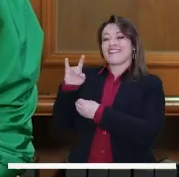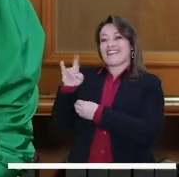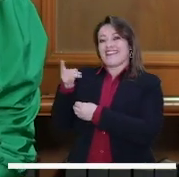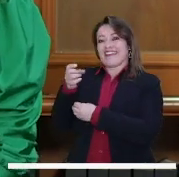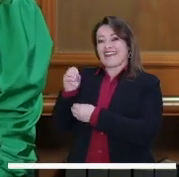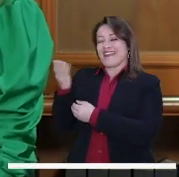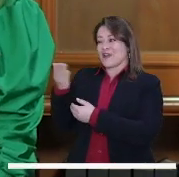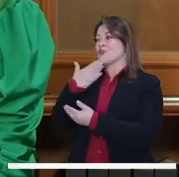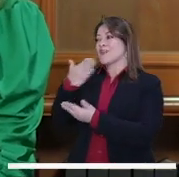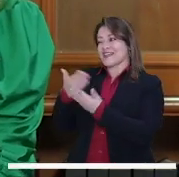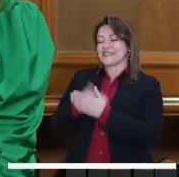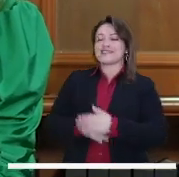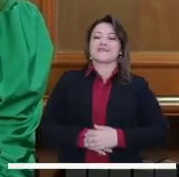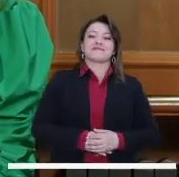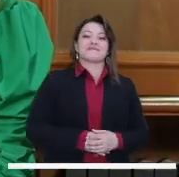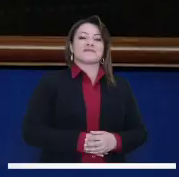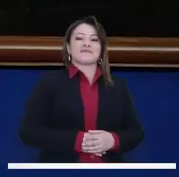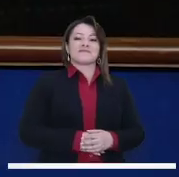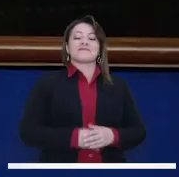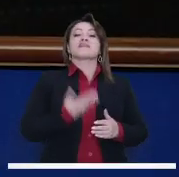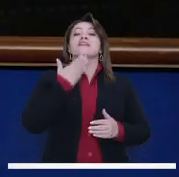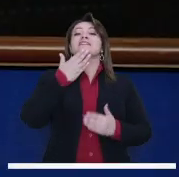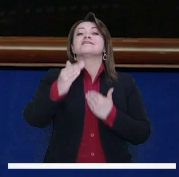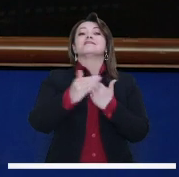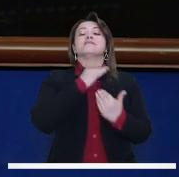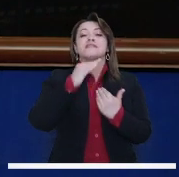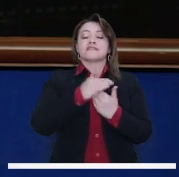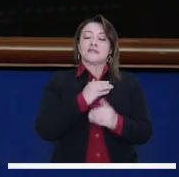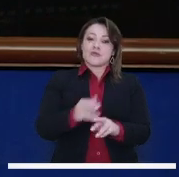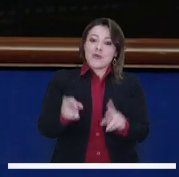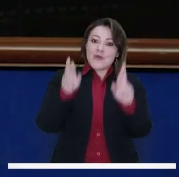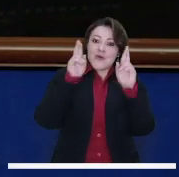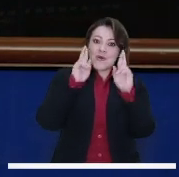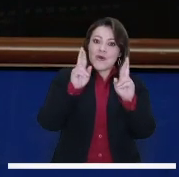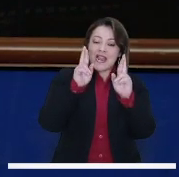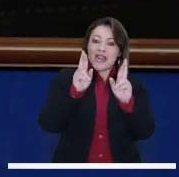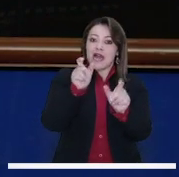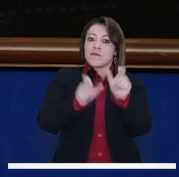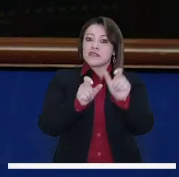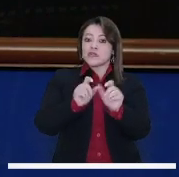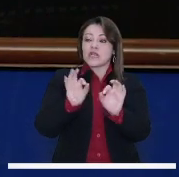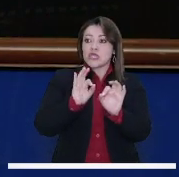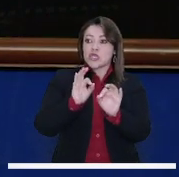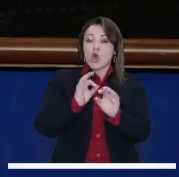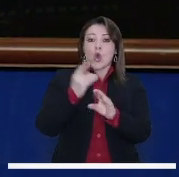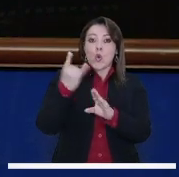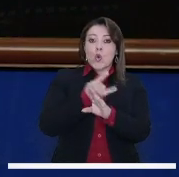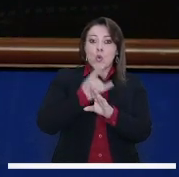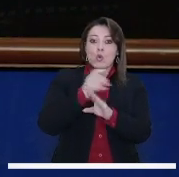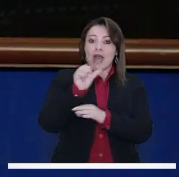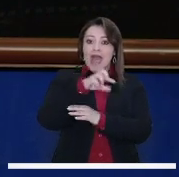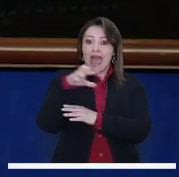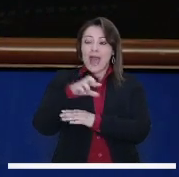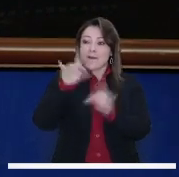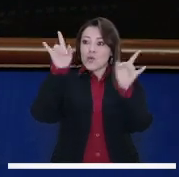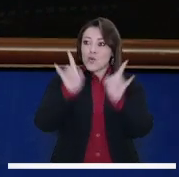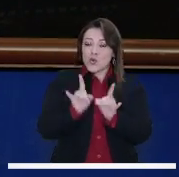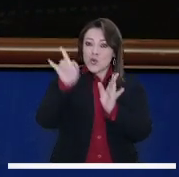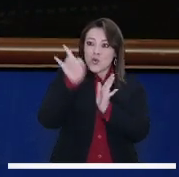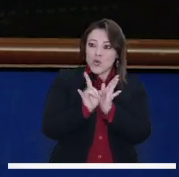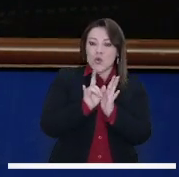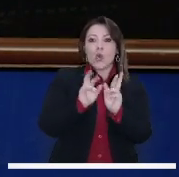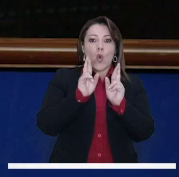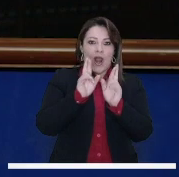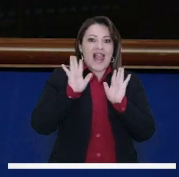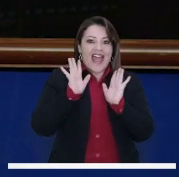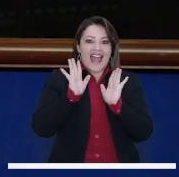también por estar con nosotros en el Consejo Contigo. Gracias por la invitación ojalá los que no usan Transmeap la bajen la usen y si